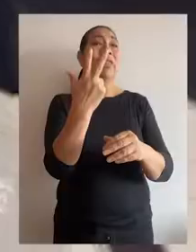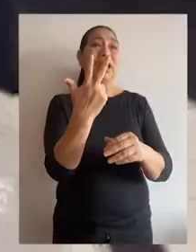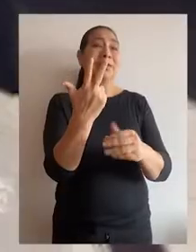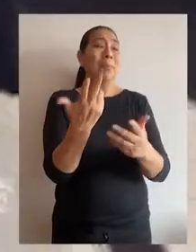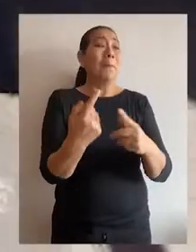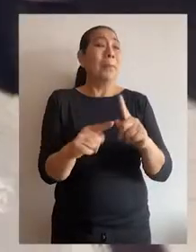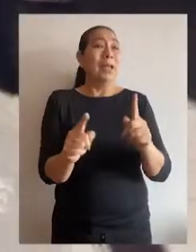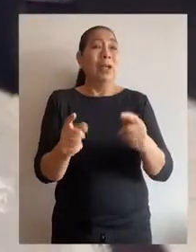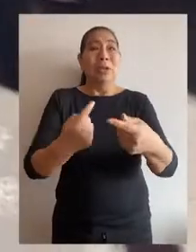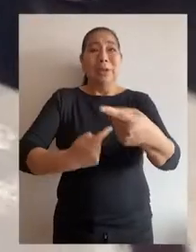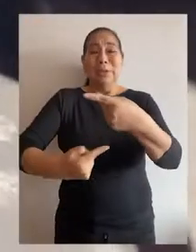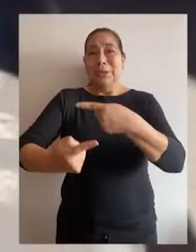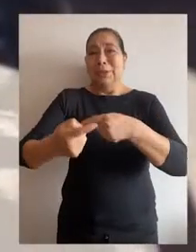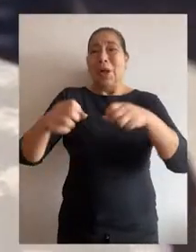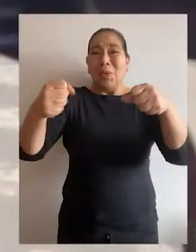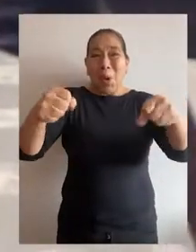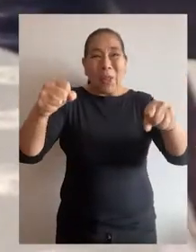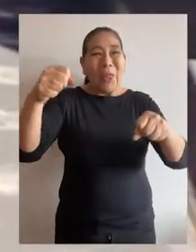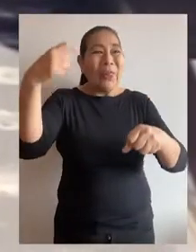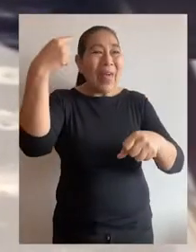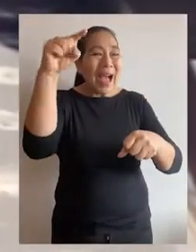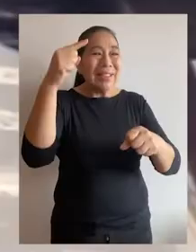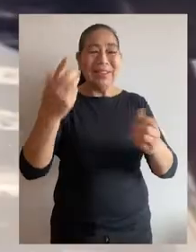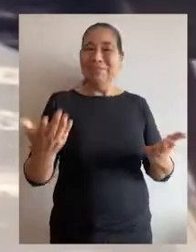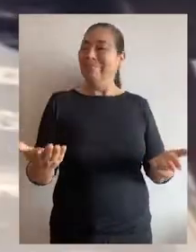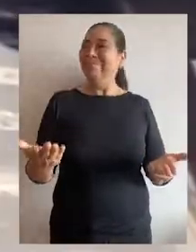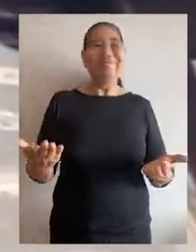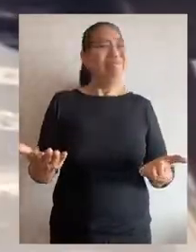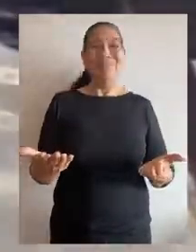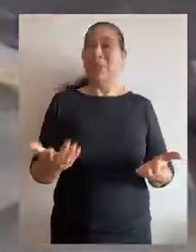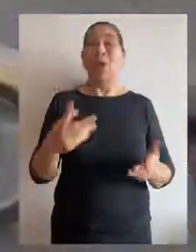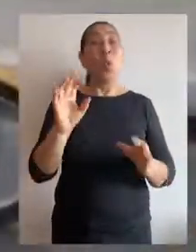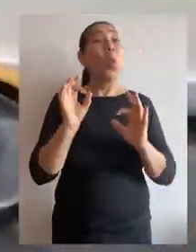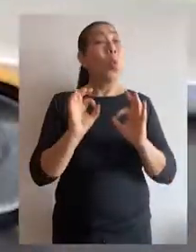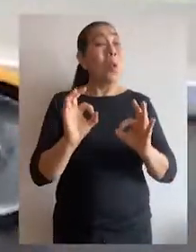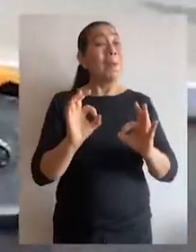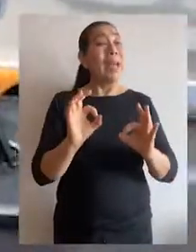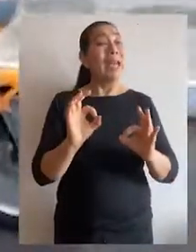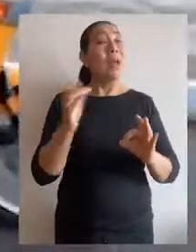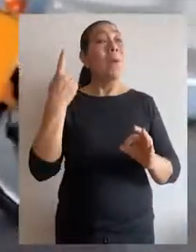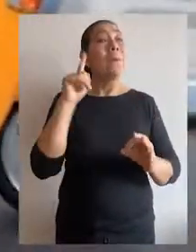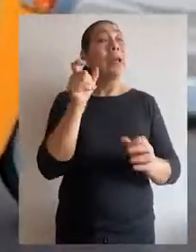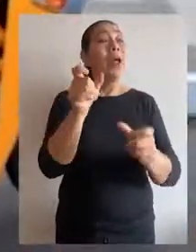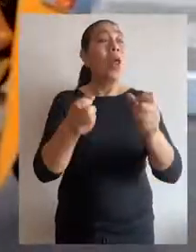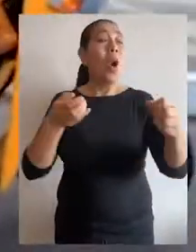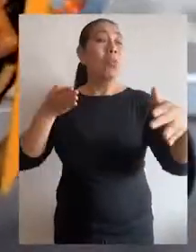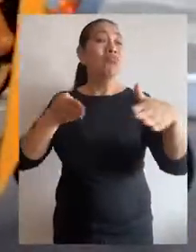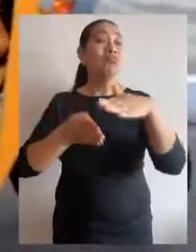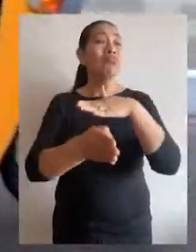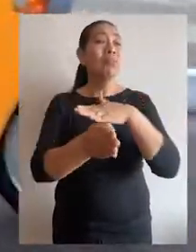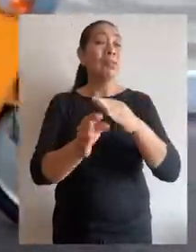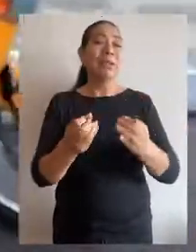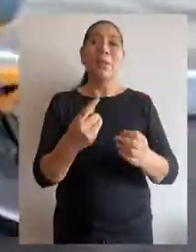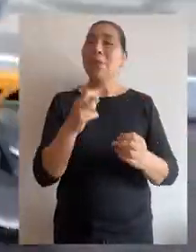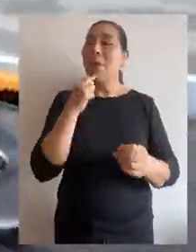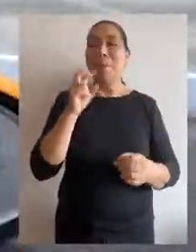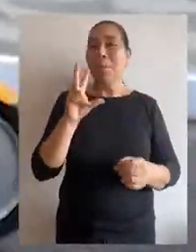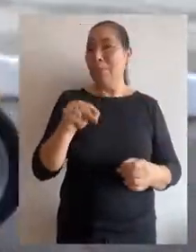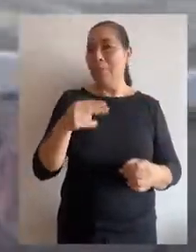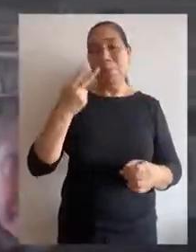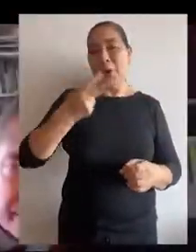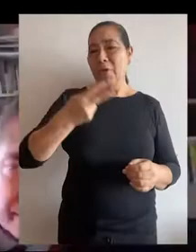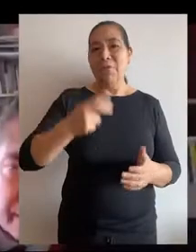vehículo de tres ruedas, revestido de metal o plástico que los hace especialmente vulnerables e inadecuados para la circulación en vías